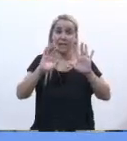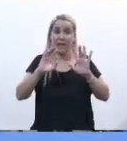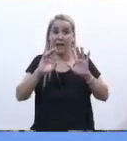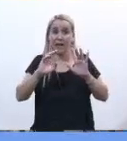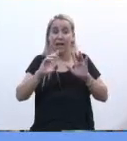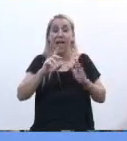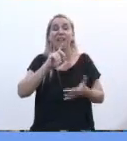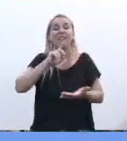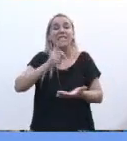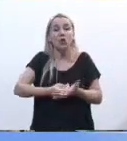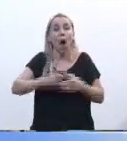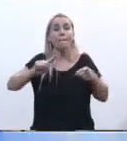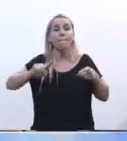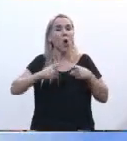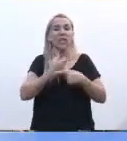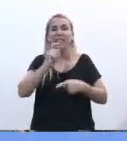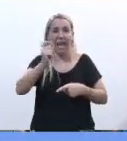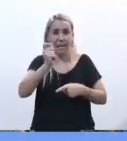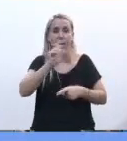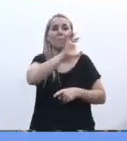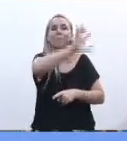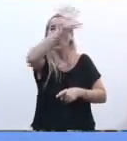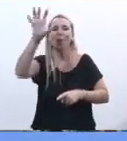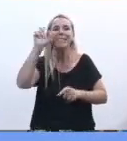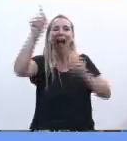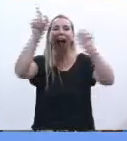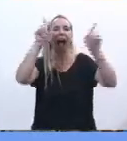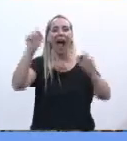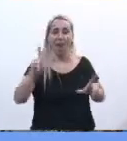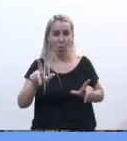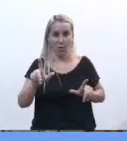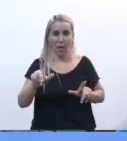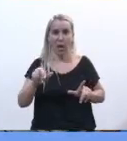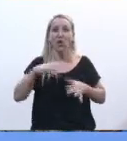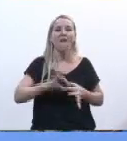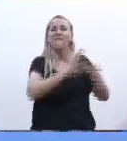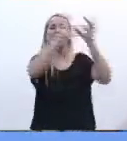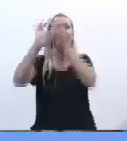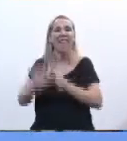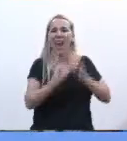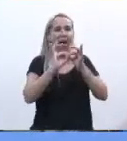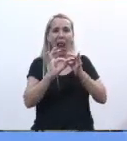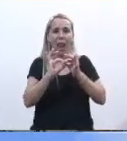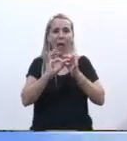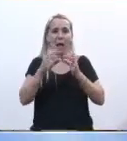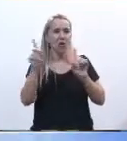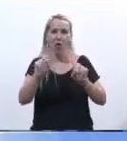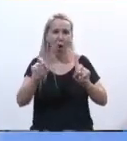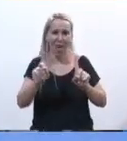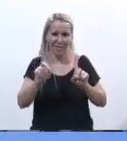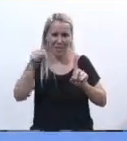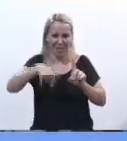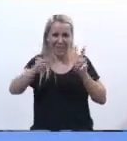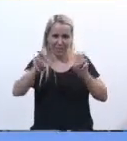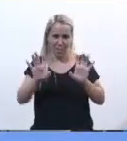decidir sus políticas son las provincias ni siquiera somos federales a la hora de analizar esta